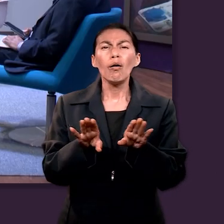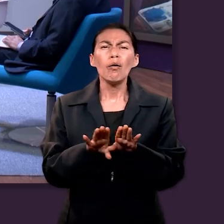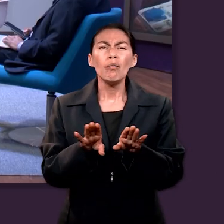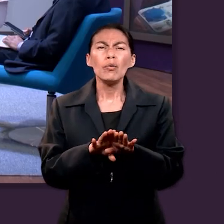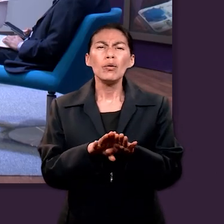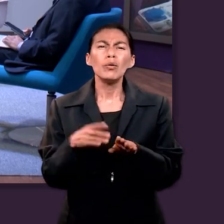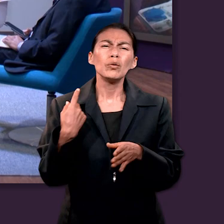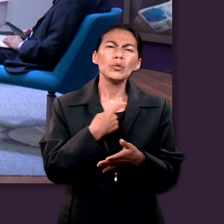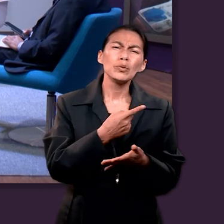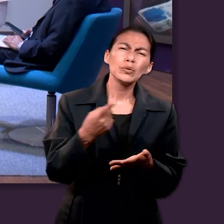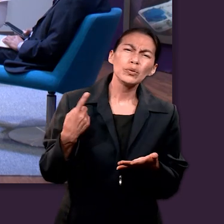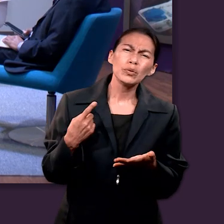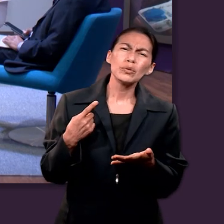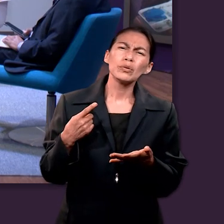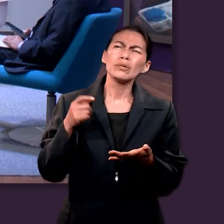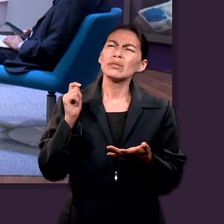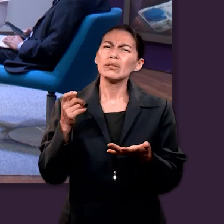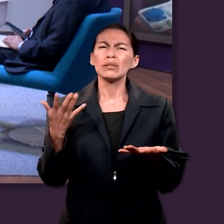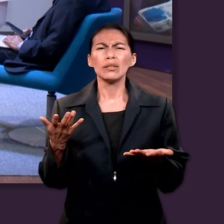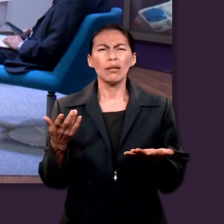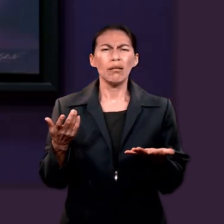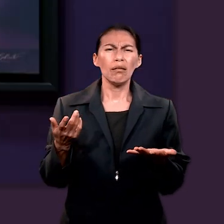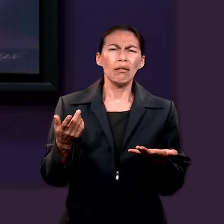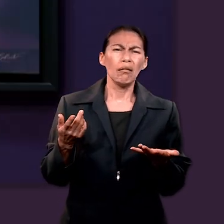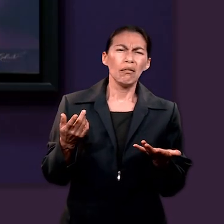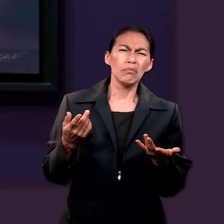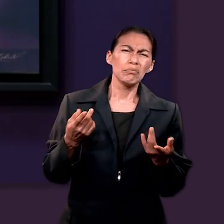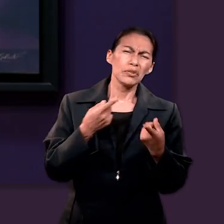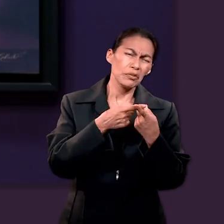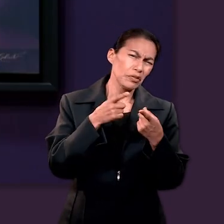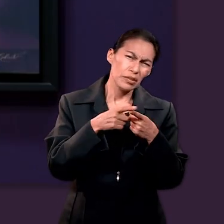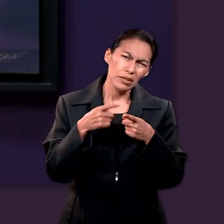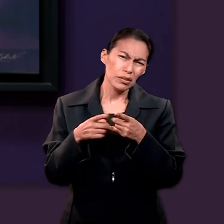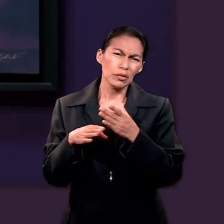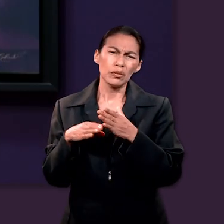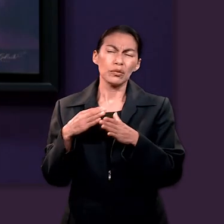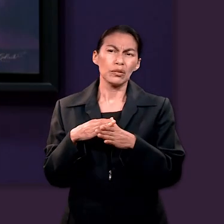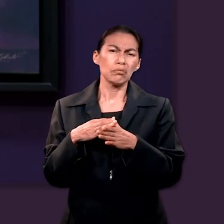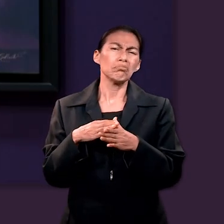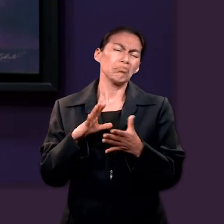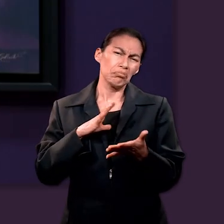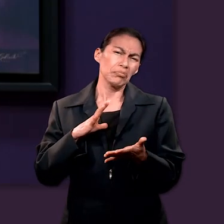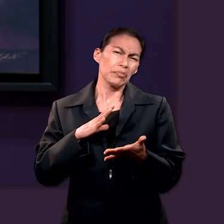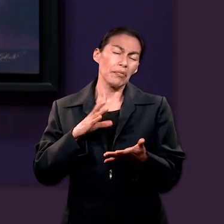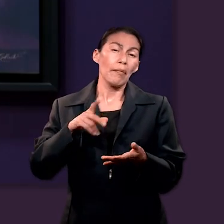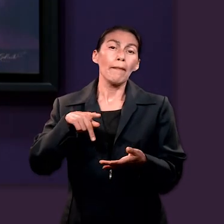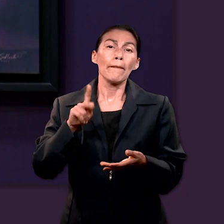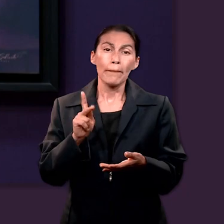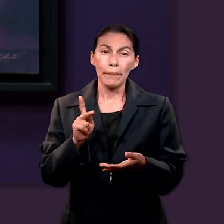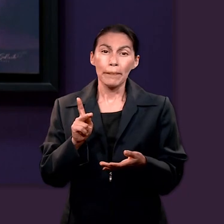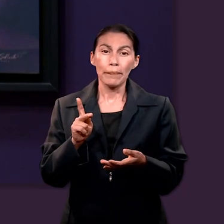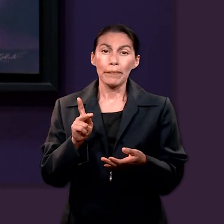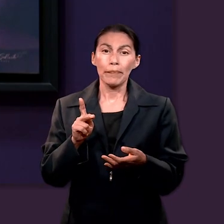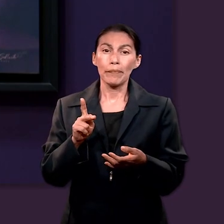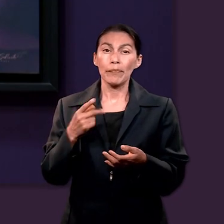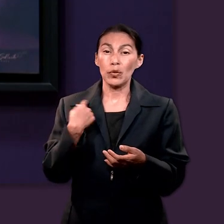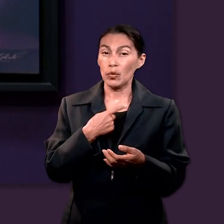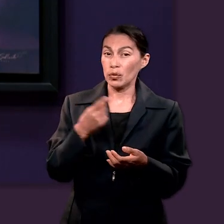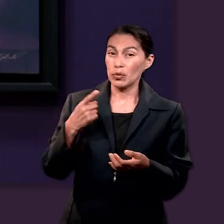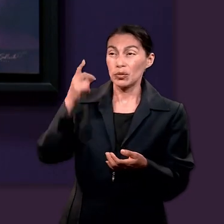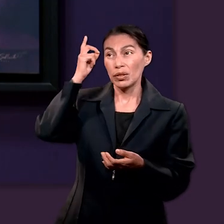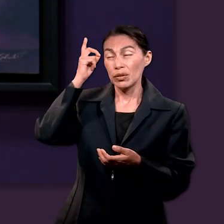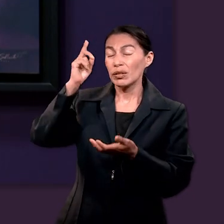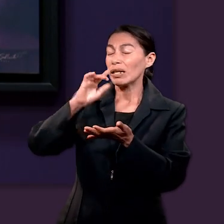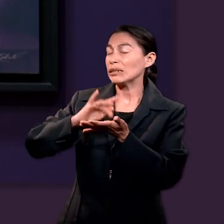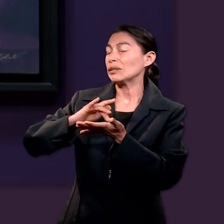lección también mencionaba en esta parte. ¿Cómo es que podemos? ¿Cómo tenemos que tener símbolos? ¿Tenemos que tener ritos? ¿Tenemos que tener...? Y